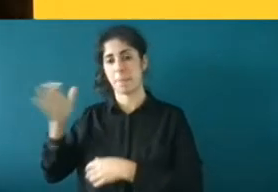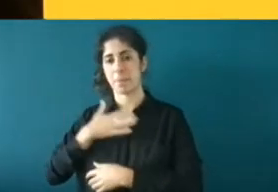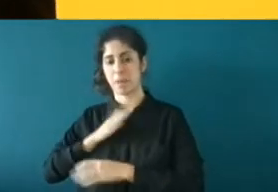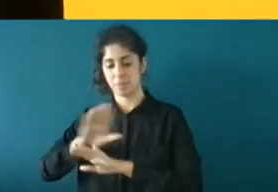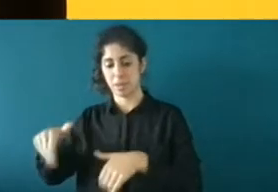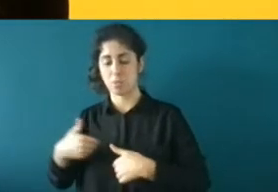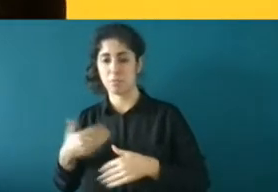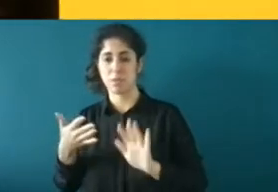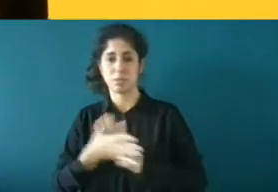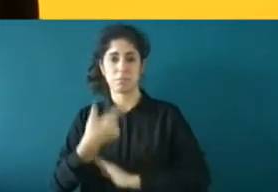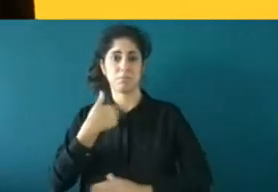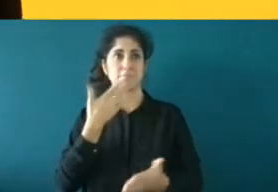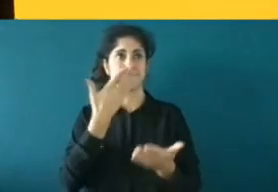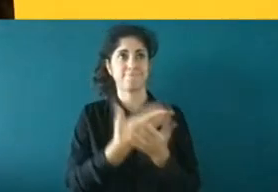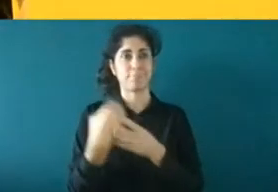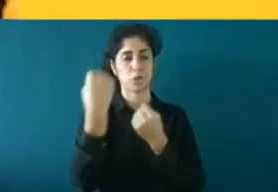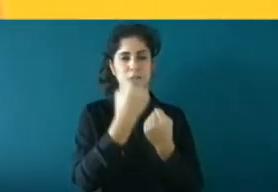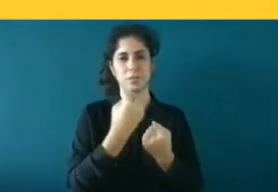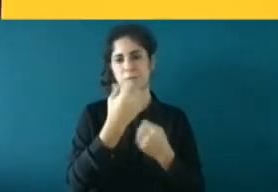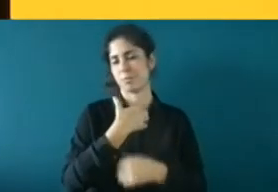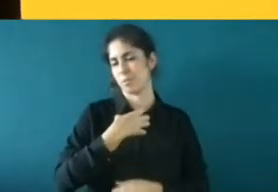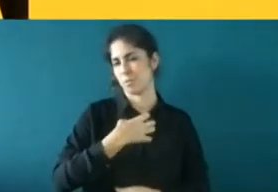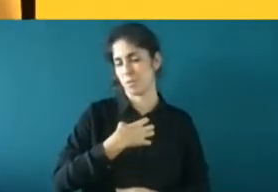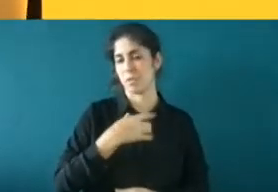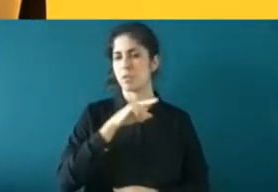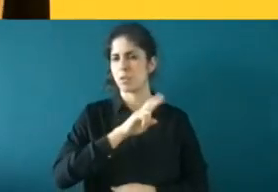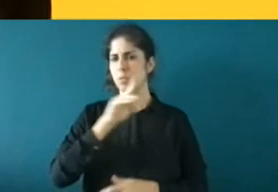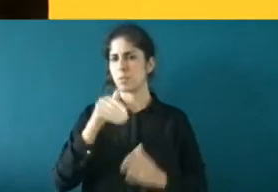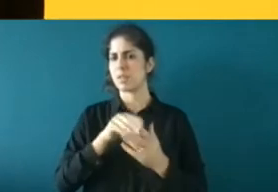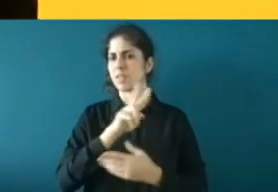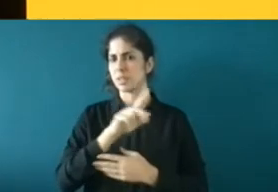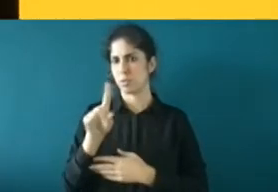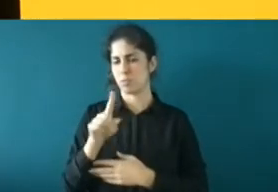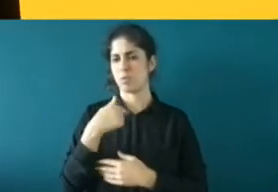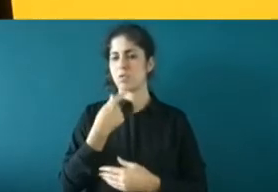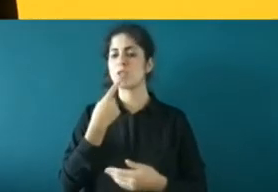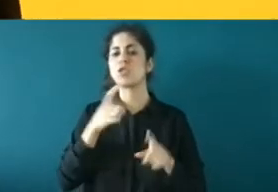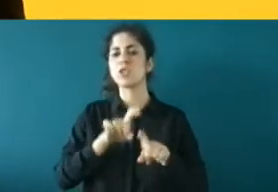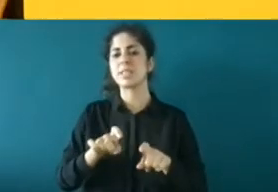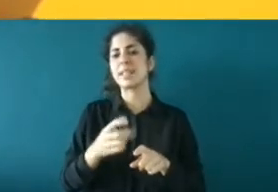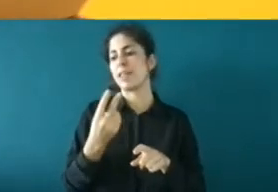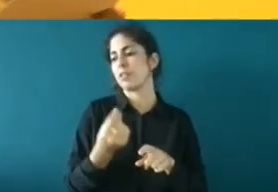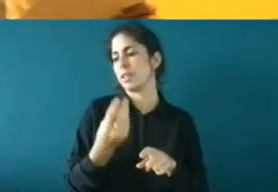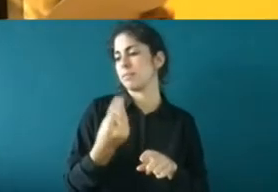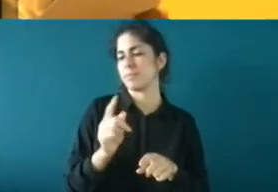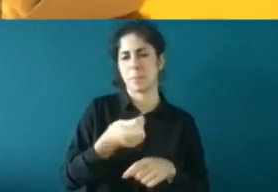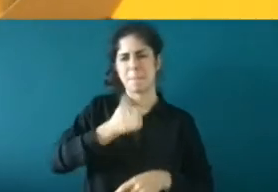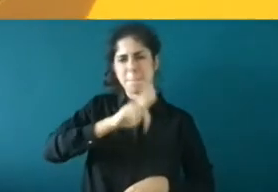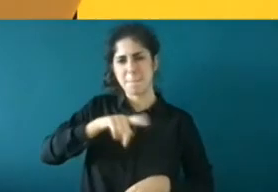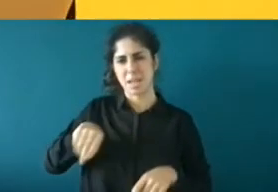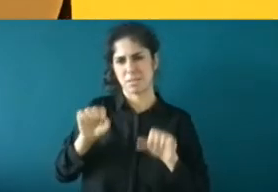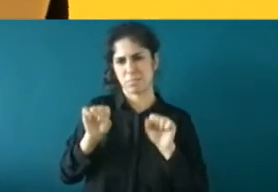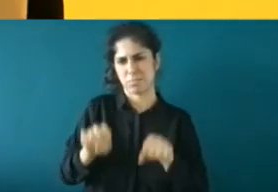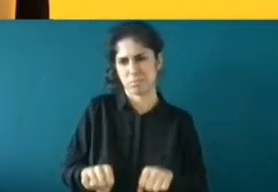ocurrió en 2021. Cita, no digo tardar de unos días sino meses en darle cita. Exigir documentación